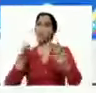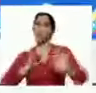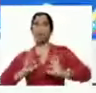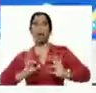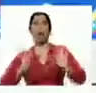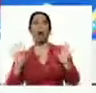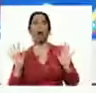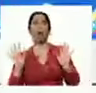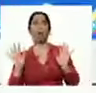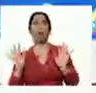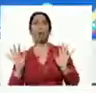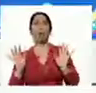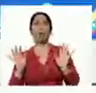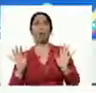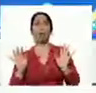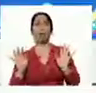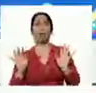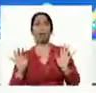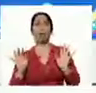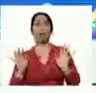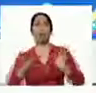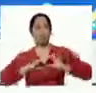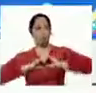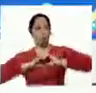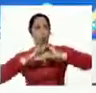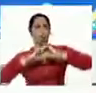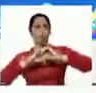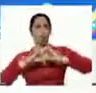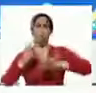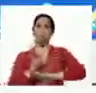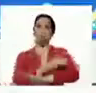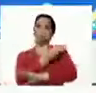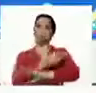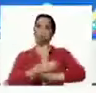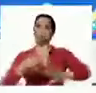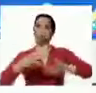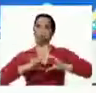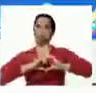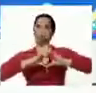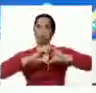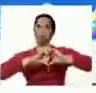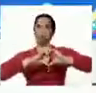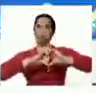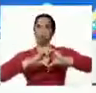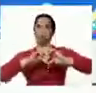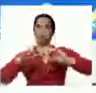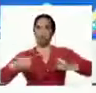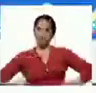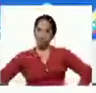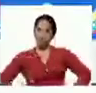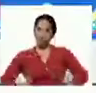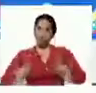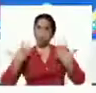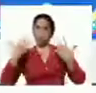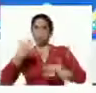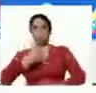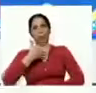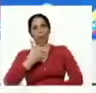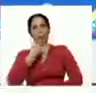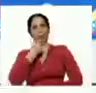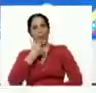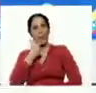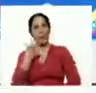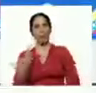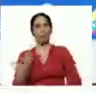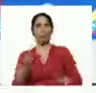pin, pum, pa corazón llanero el corazón del llano todo esto le brota a uno este sentimiento hermoso le brota a uno